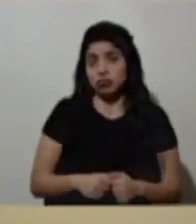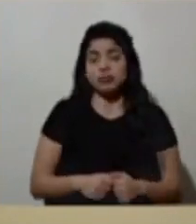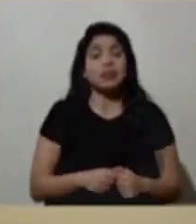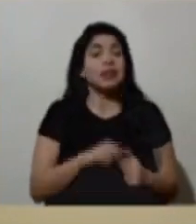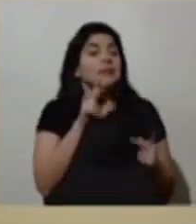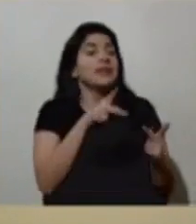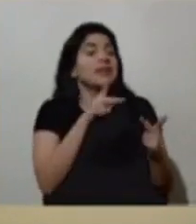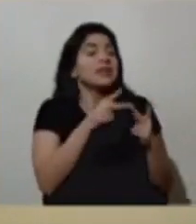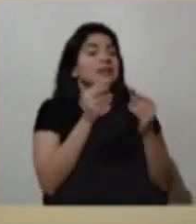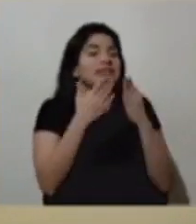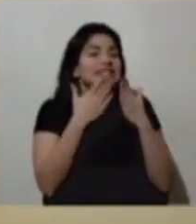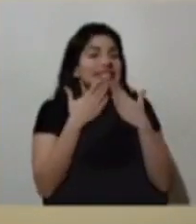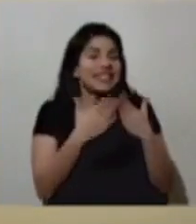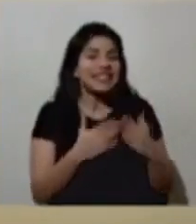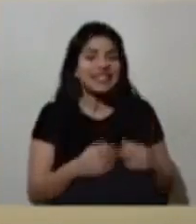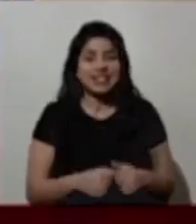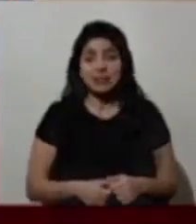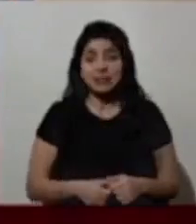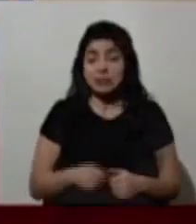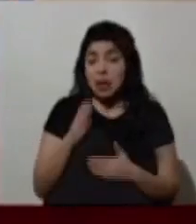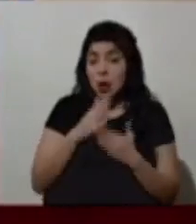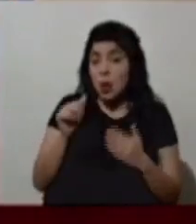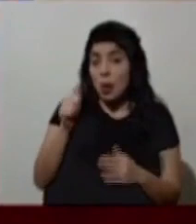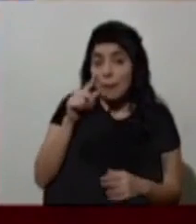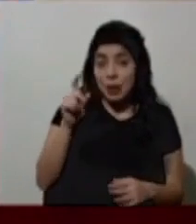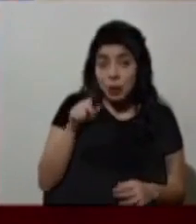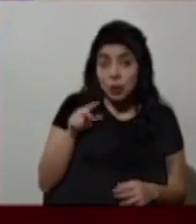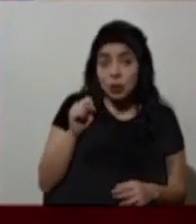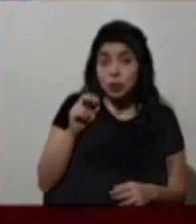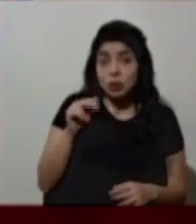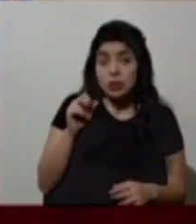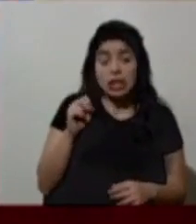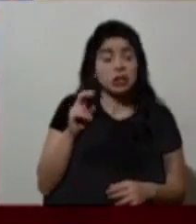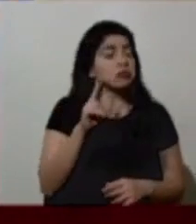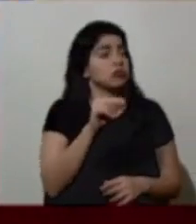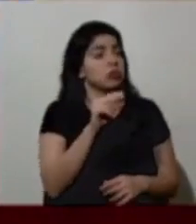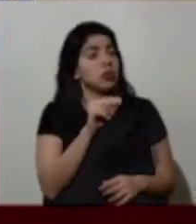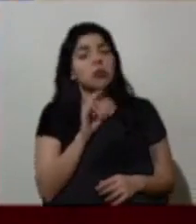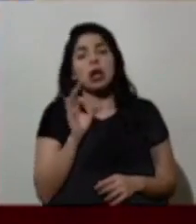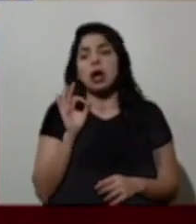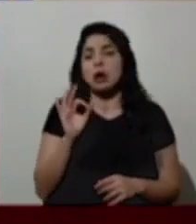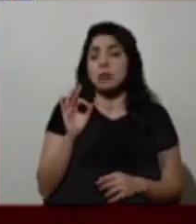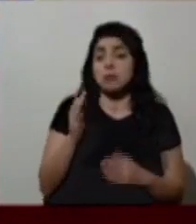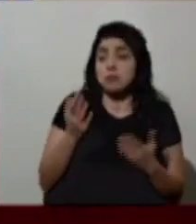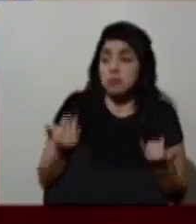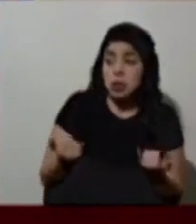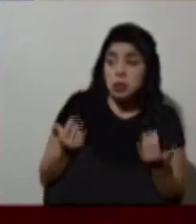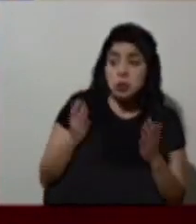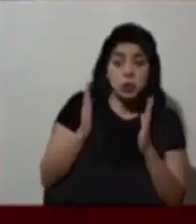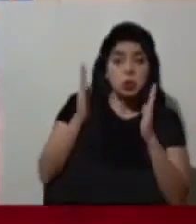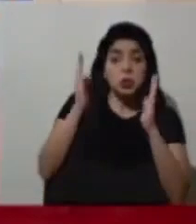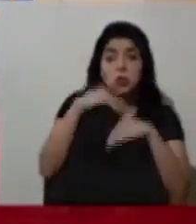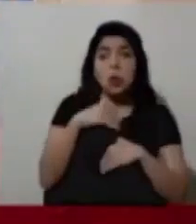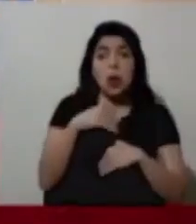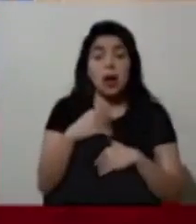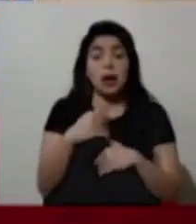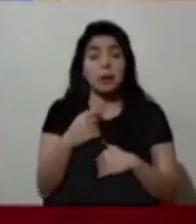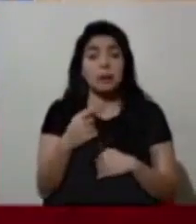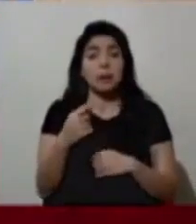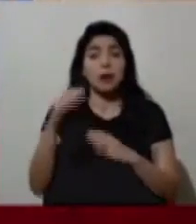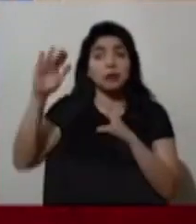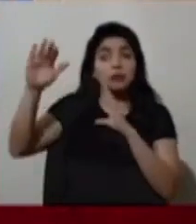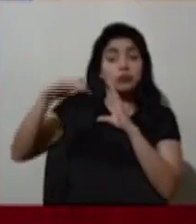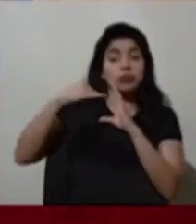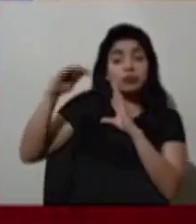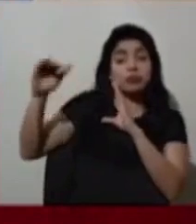Perfecto. Muchas gracias. ¿Alguna otra consulta, Susan? No, solamente. Ok. No contamos con consultas